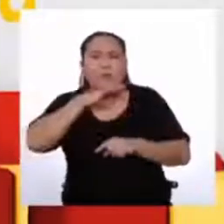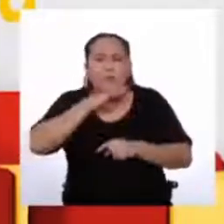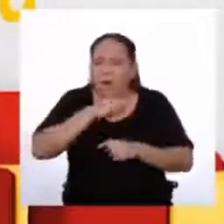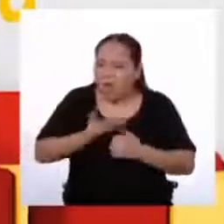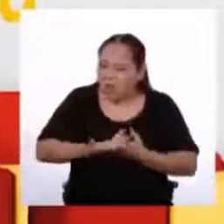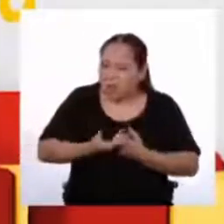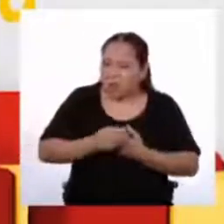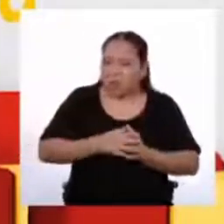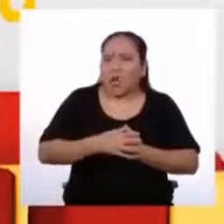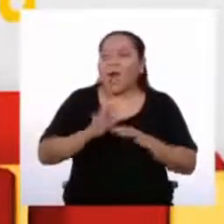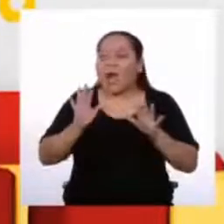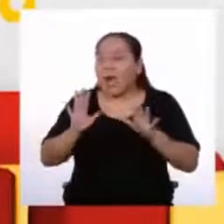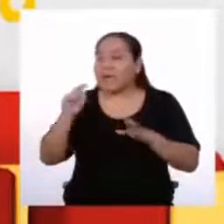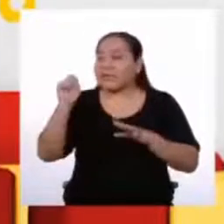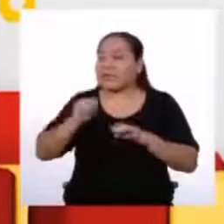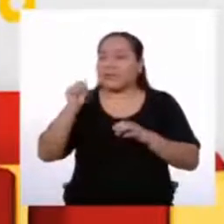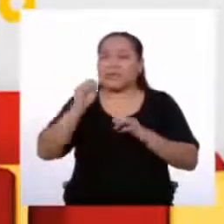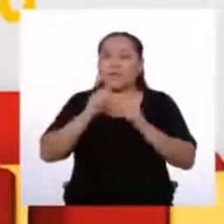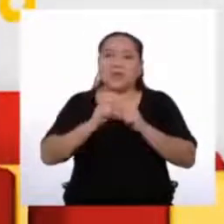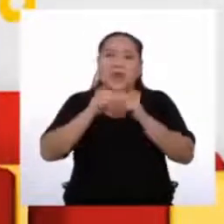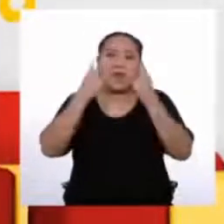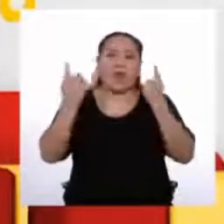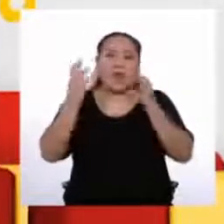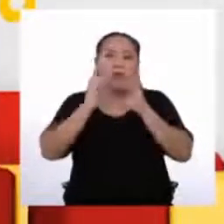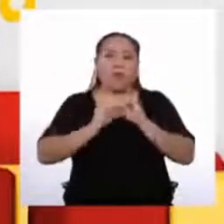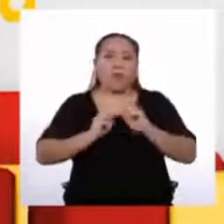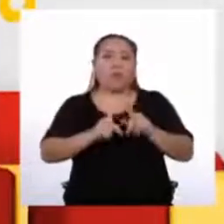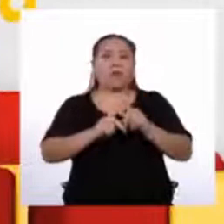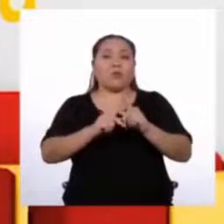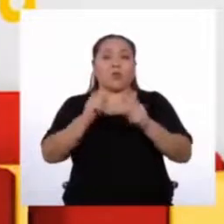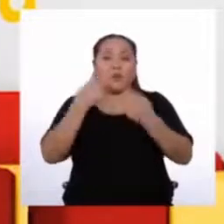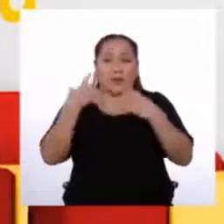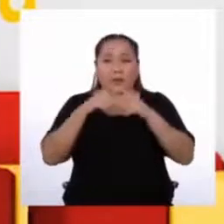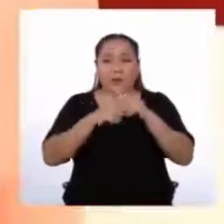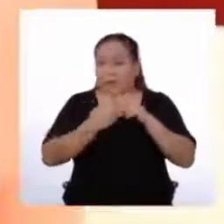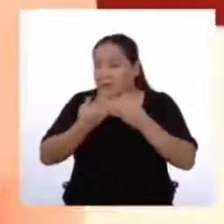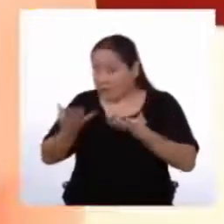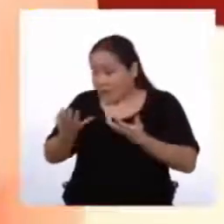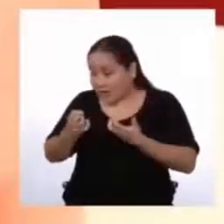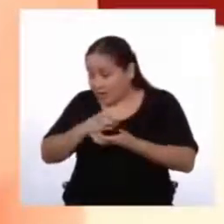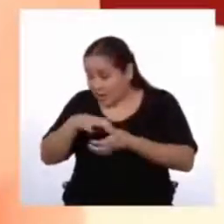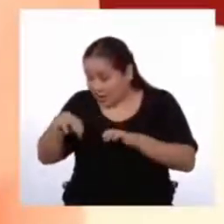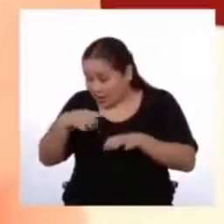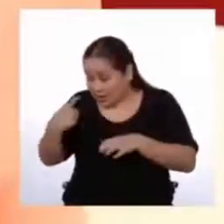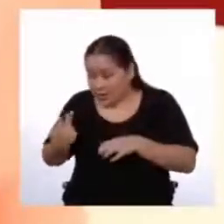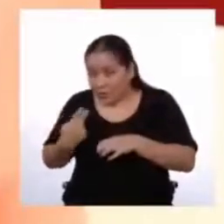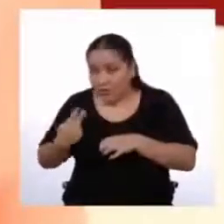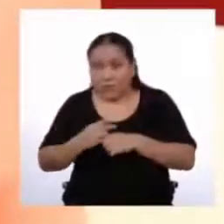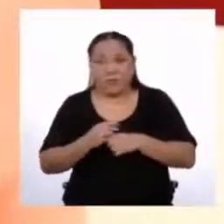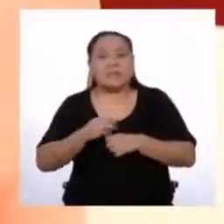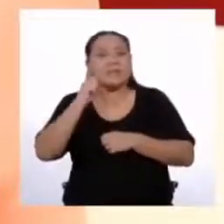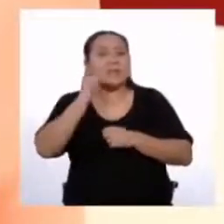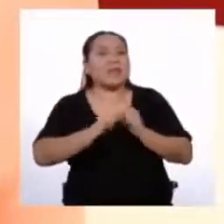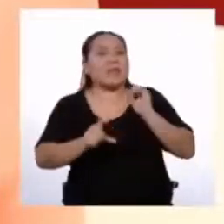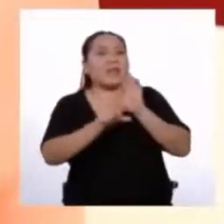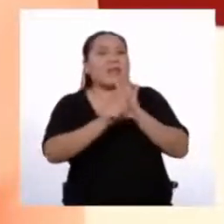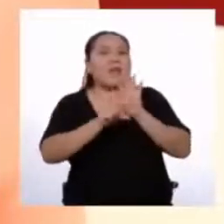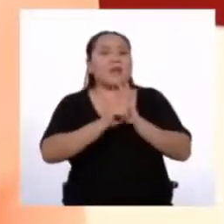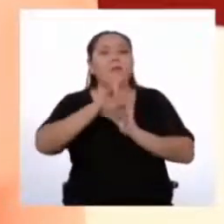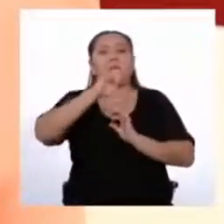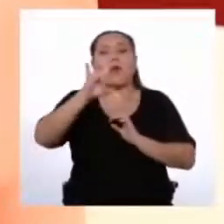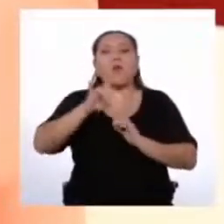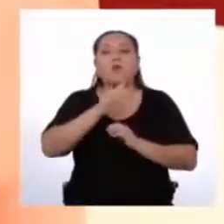Esta es una gran oportunidad Para empezarlo ¿Quieres que lo hagamos Tocino? Claro que sí Ley para el uso